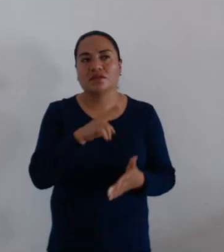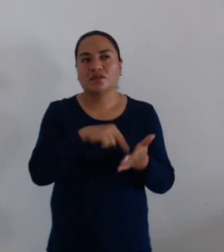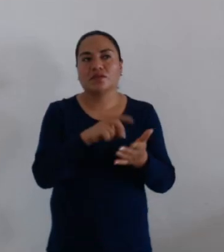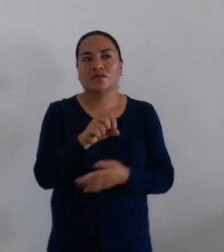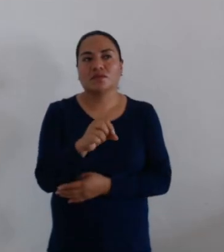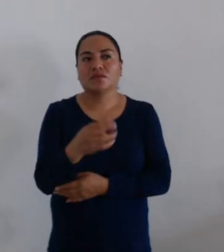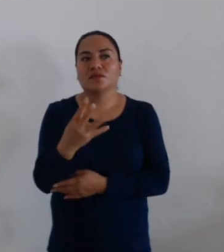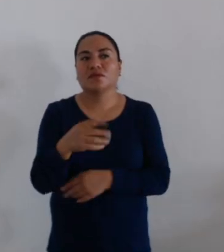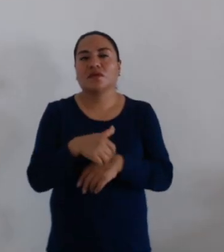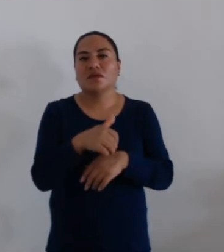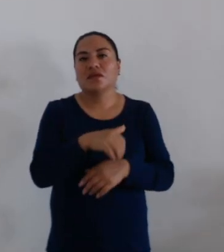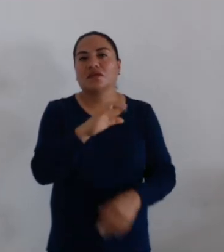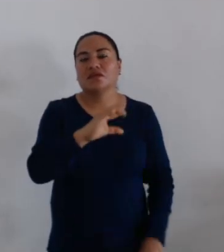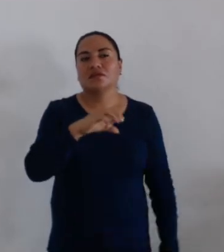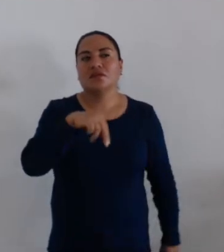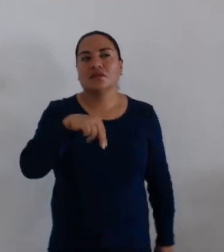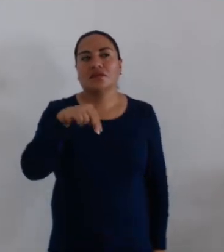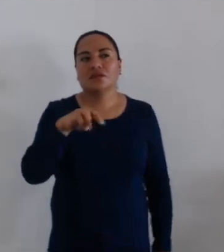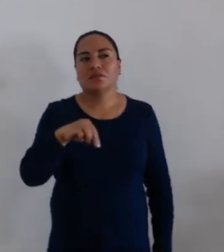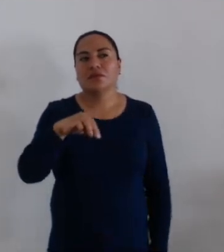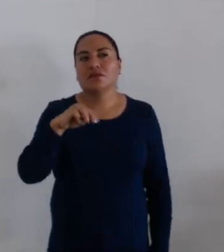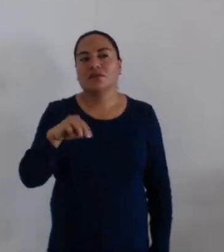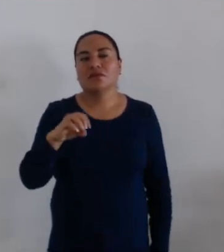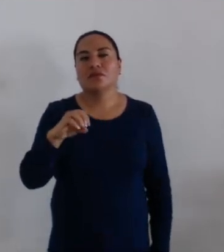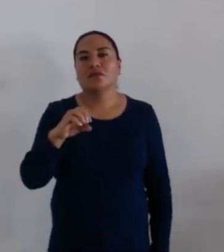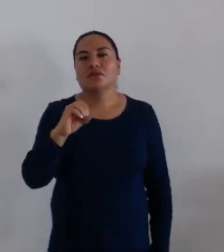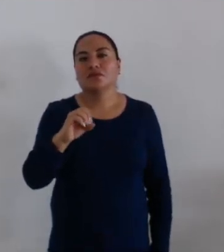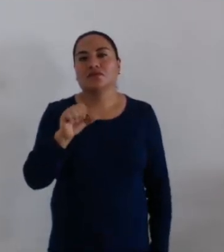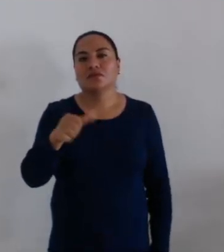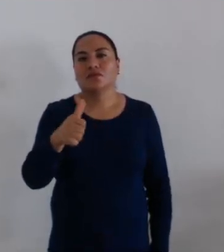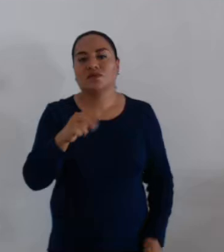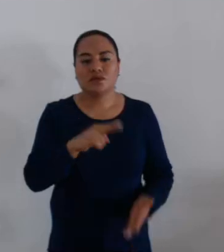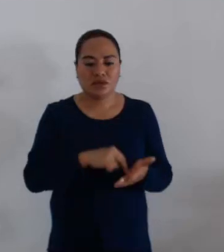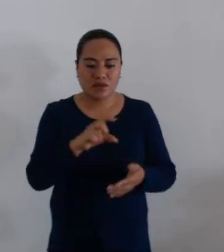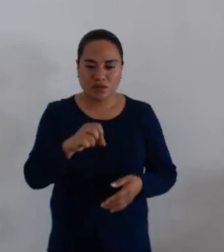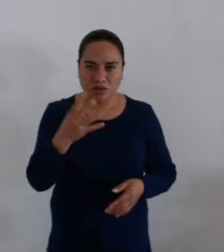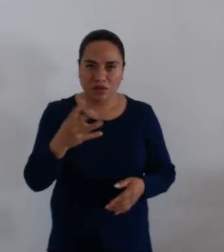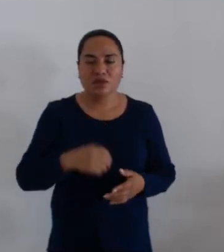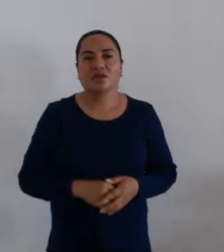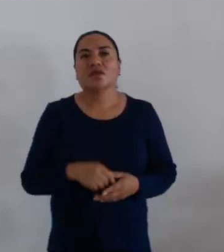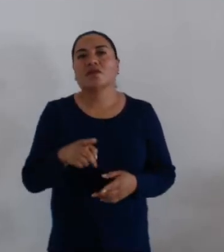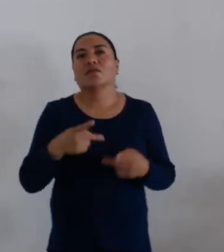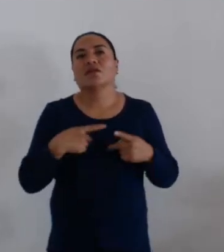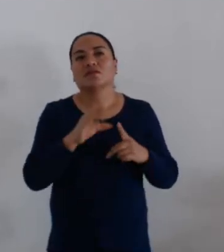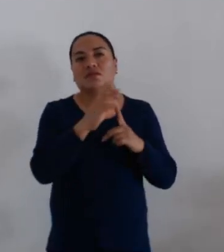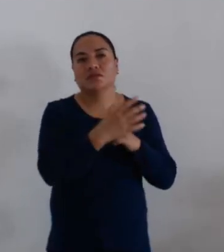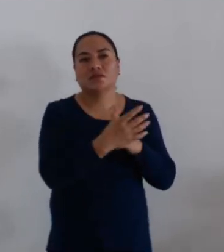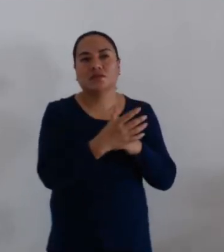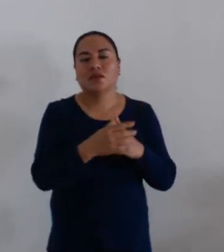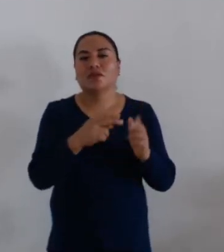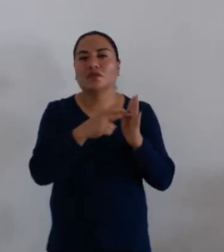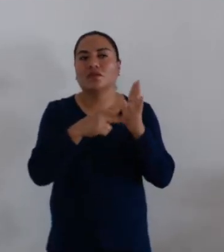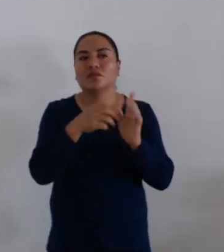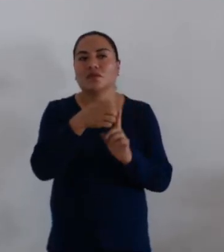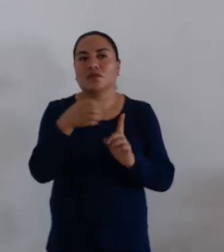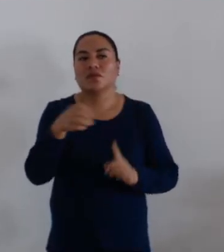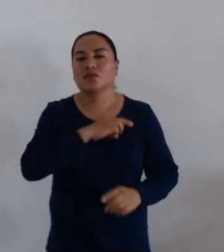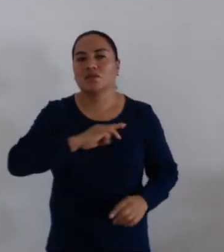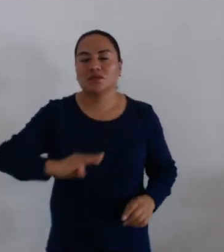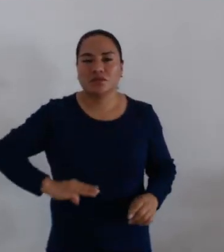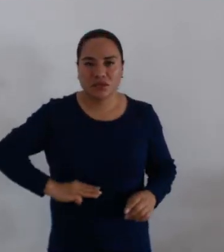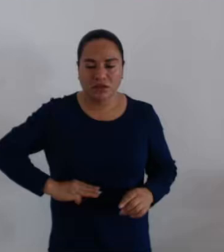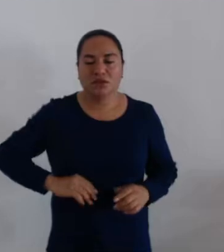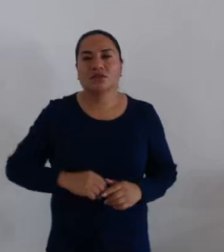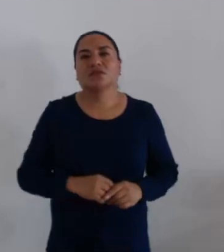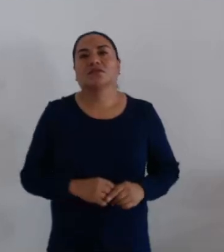2024, con número CNNM-011-2024, emitido por la Comisión de Normatividad y Nomenclatura